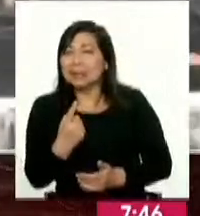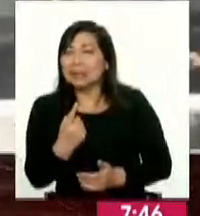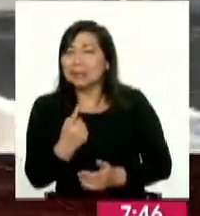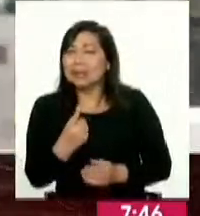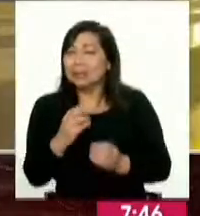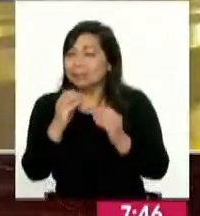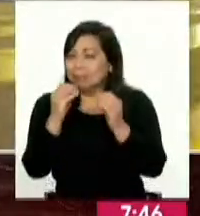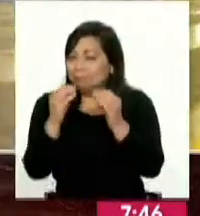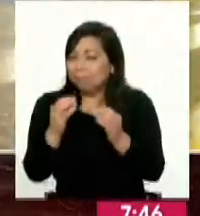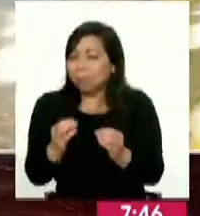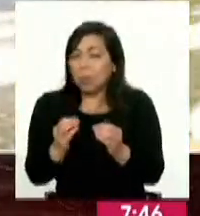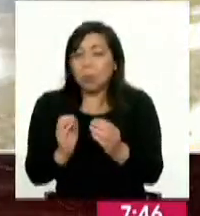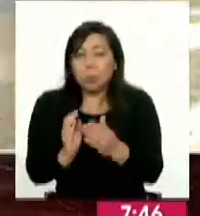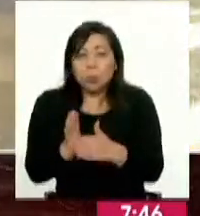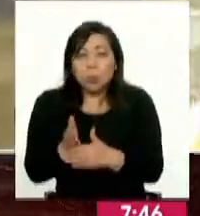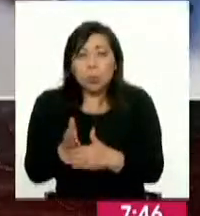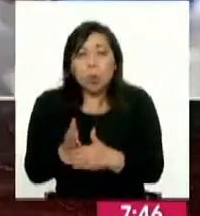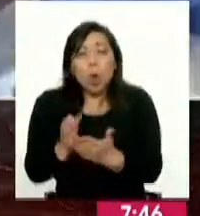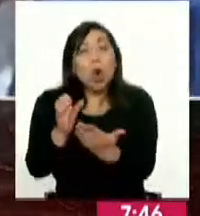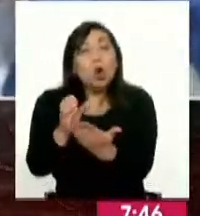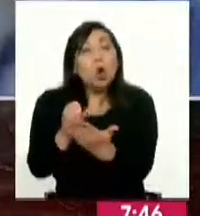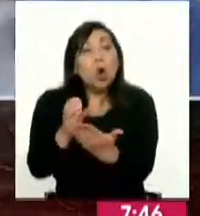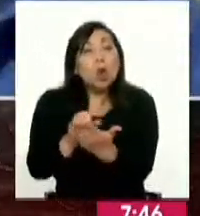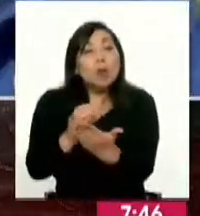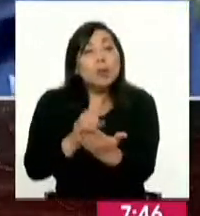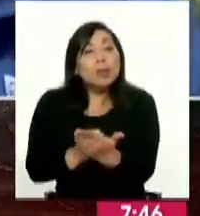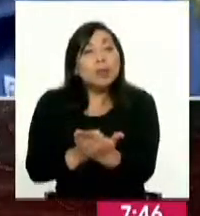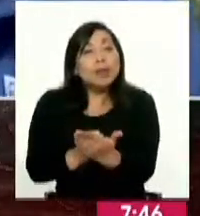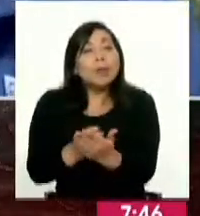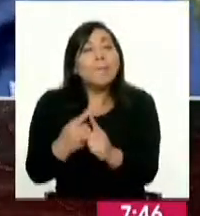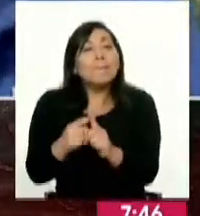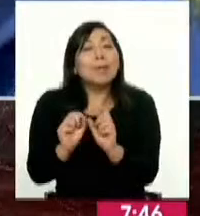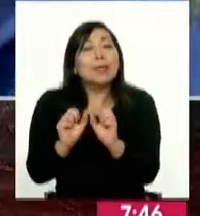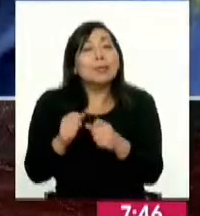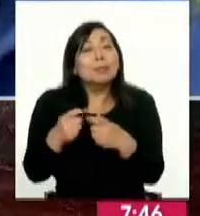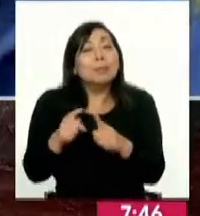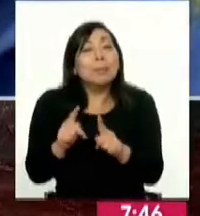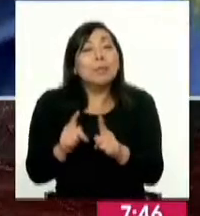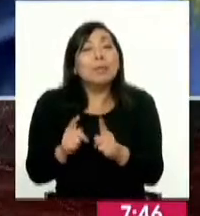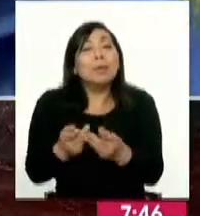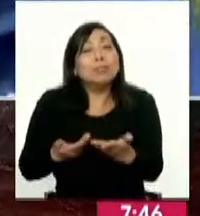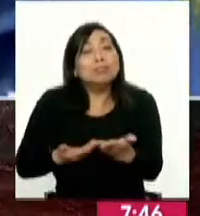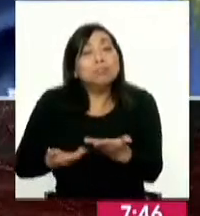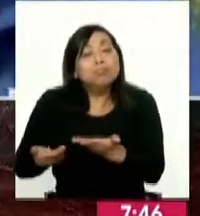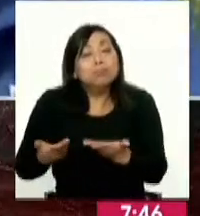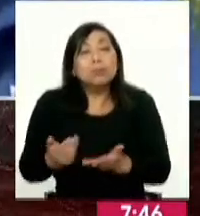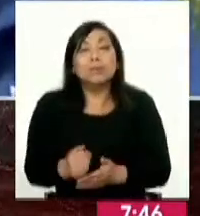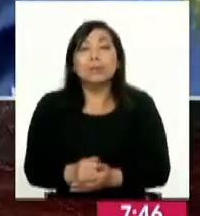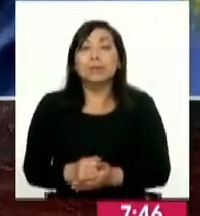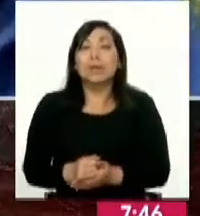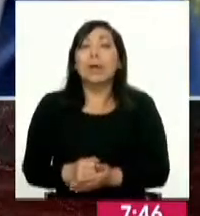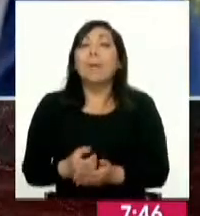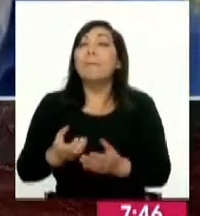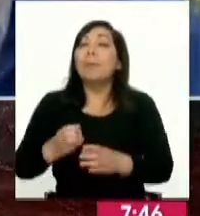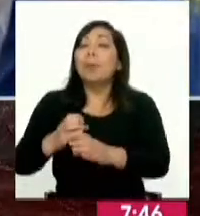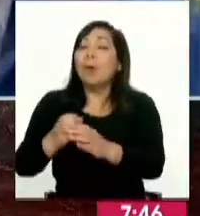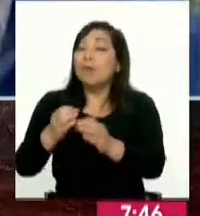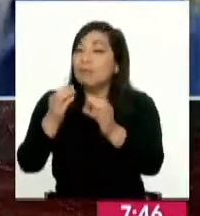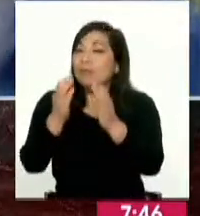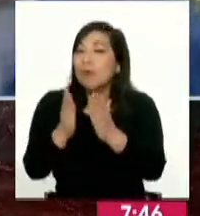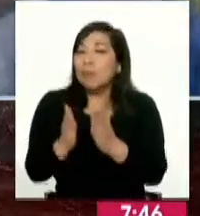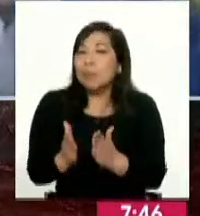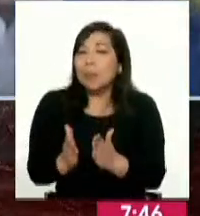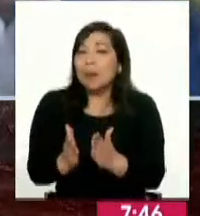correcto es ir a contratos correctos de concesión que nos permitan un trato un transporte formal